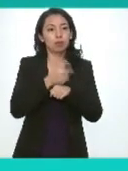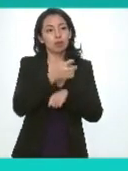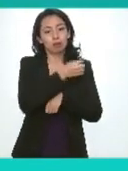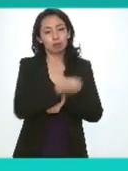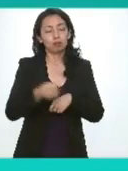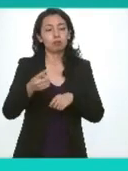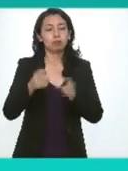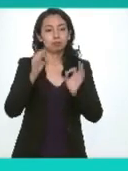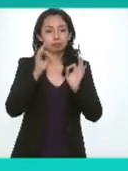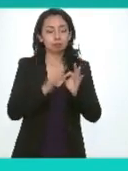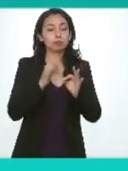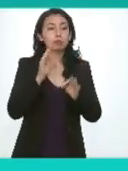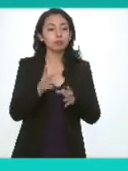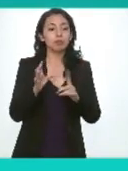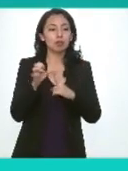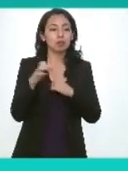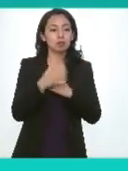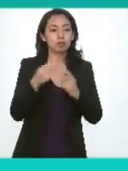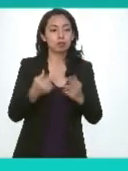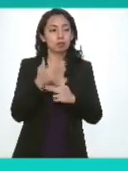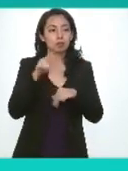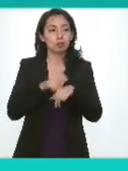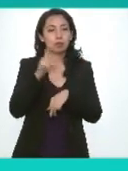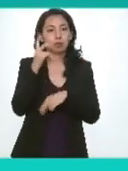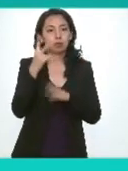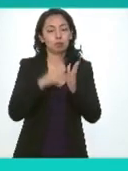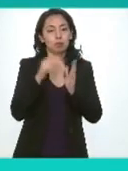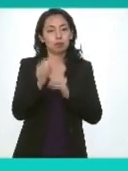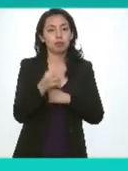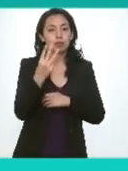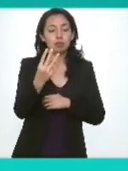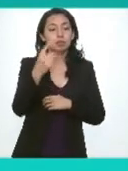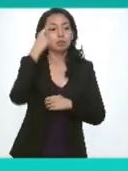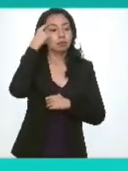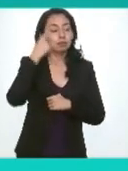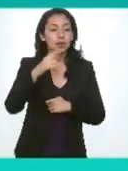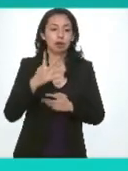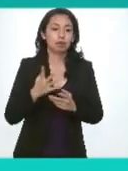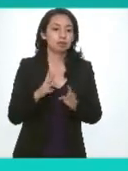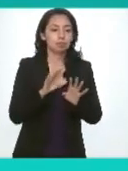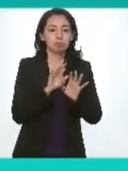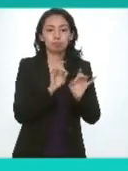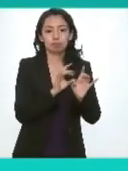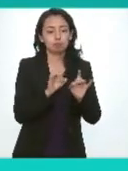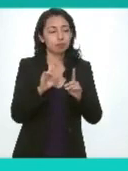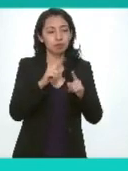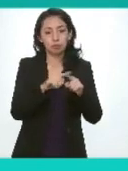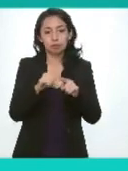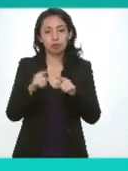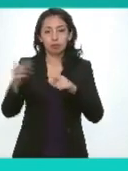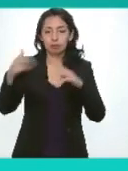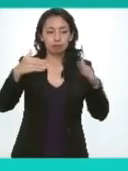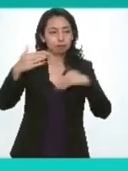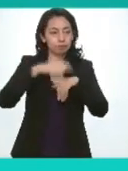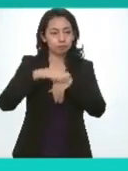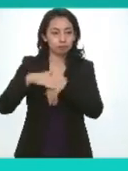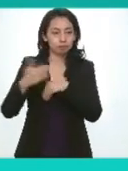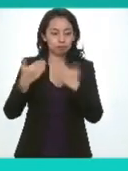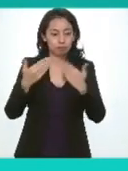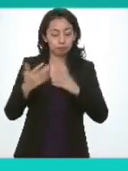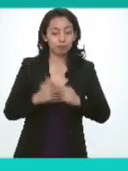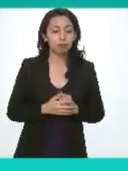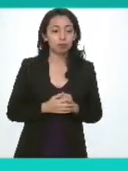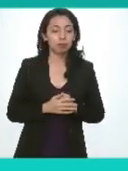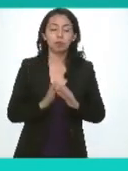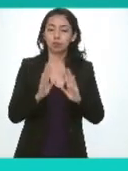Ordinaria Del Consejo Nacional Dos mil Veintitrés Para los Efectos Y fines Convocados Y